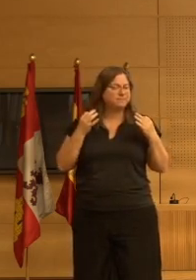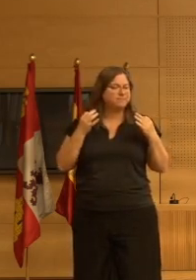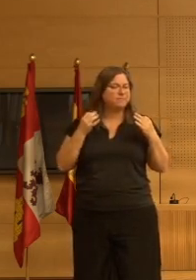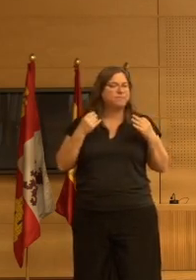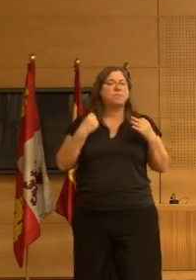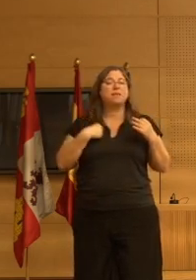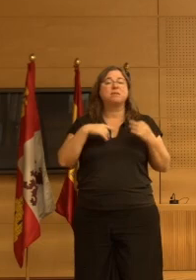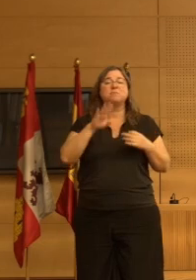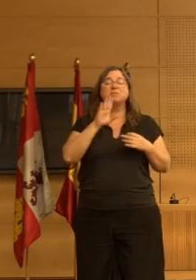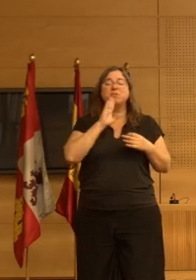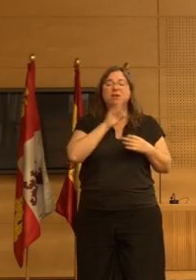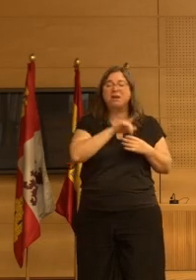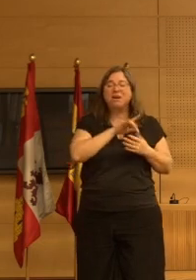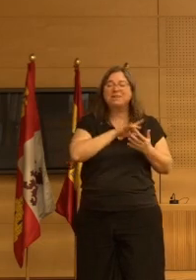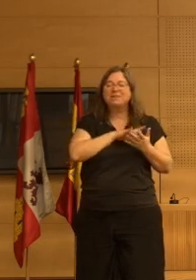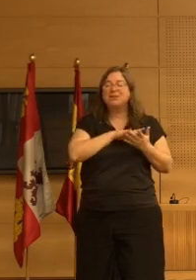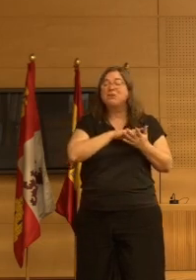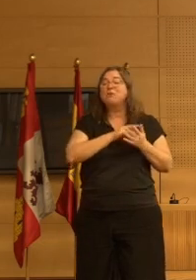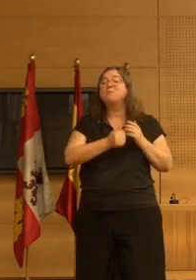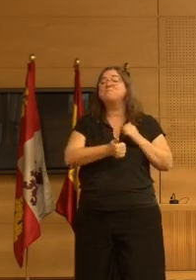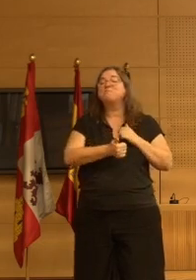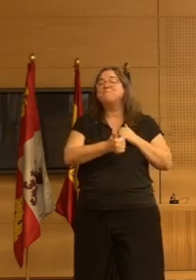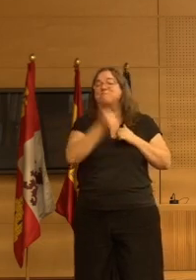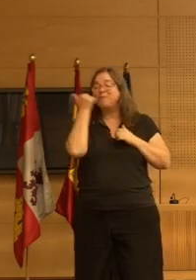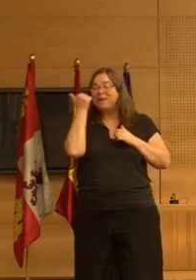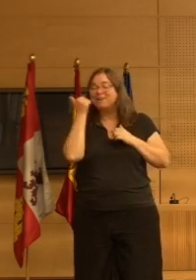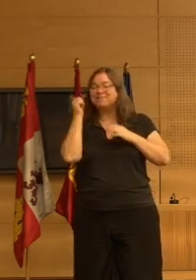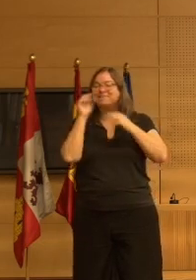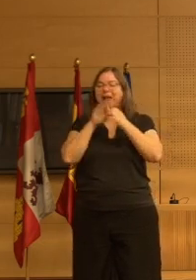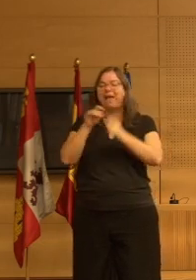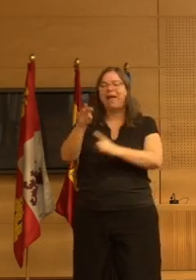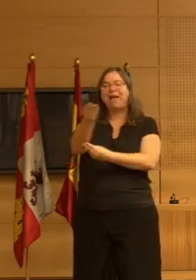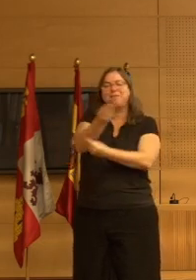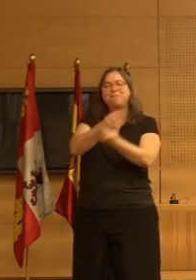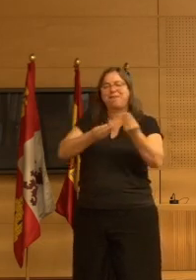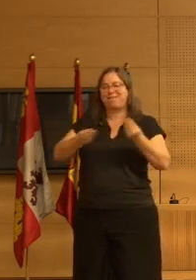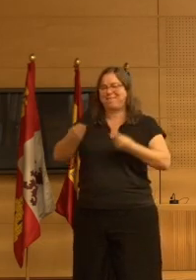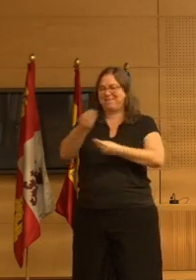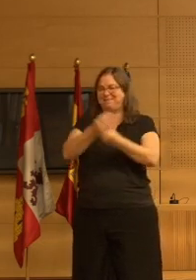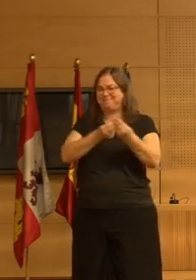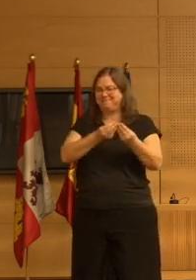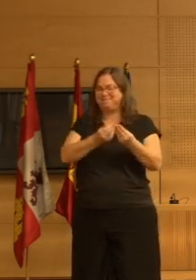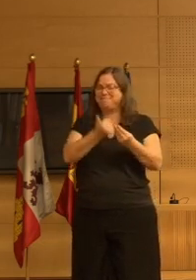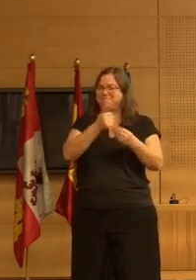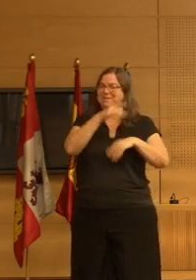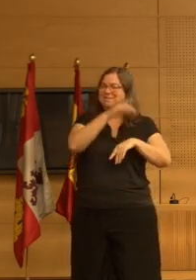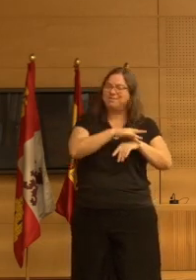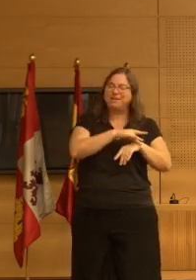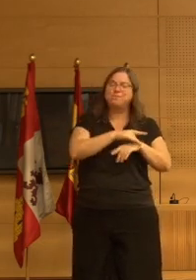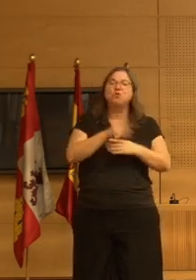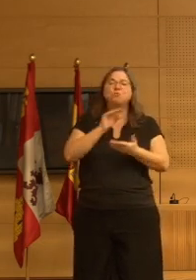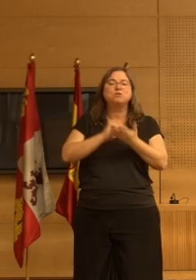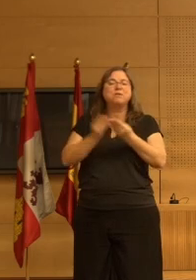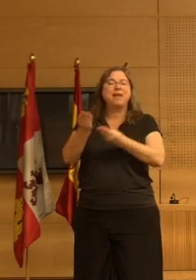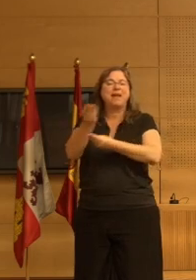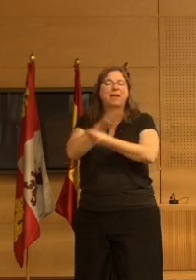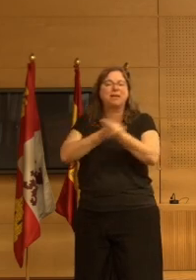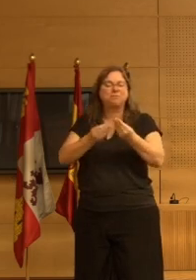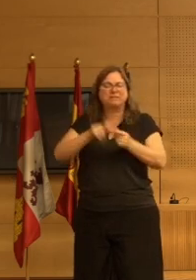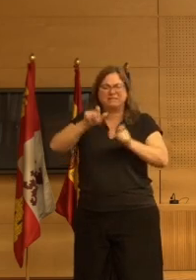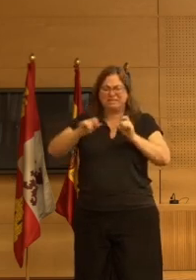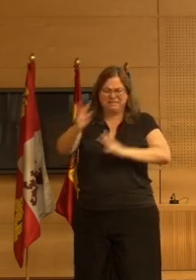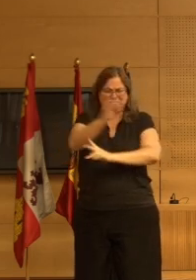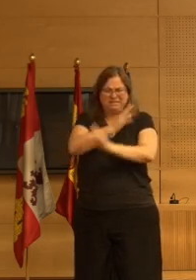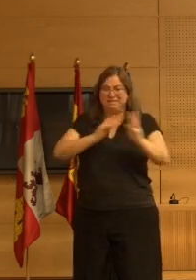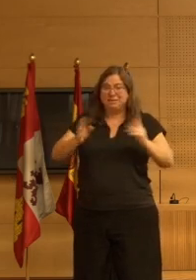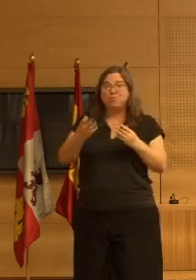cuadros que veíamos tienen muchísimo más que ver con el ambiente de lo que nosotros pensábamos es un ambiente lleno de gente